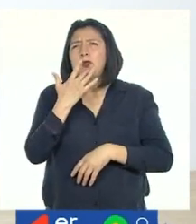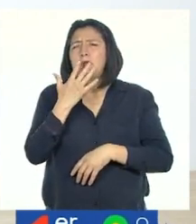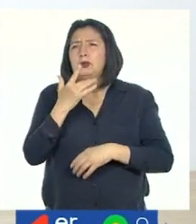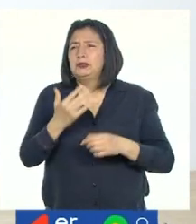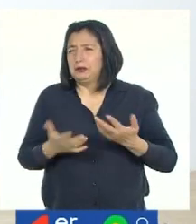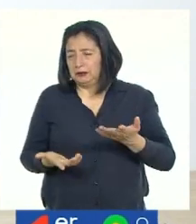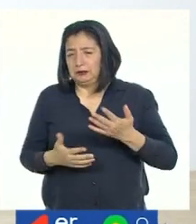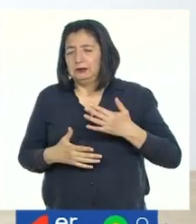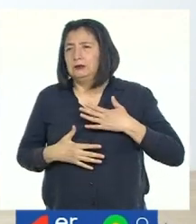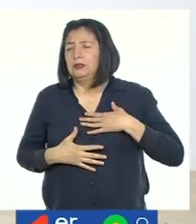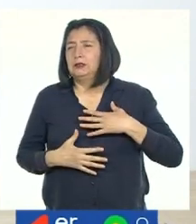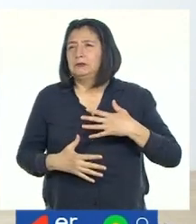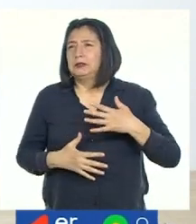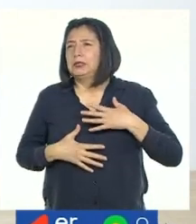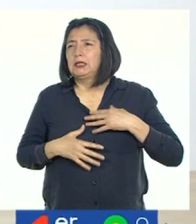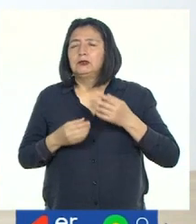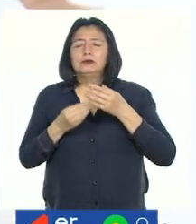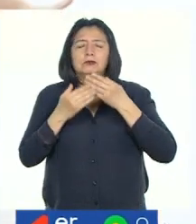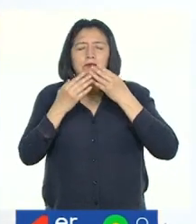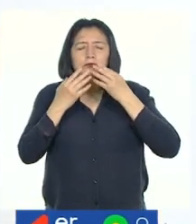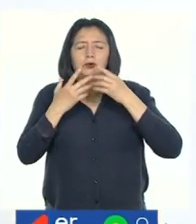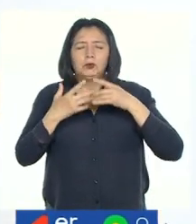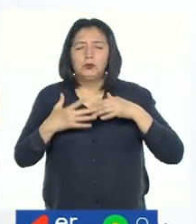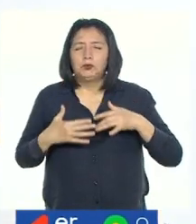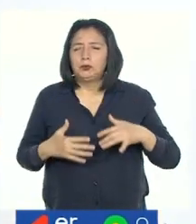Respirando y botando el aire.